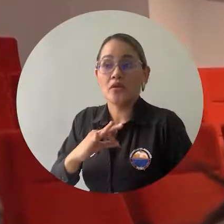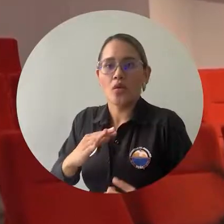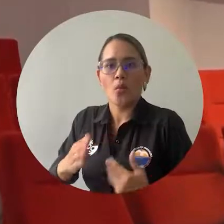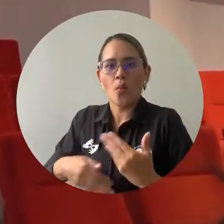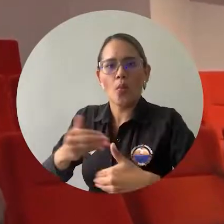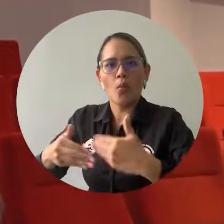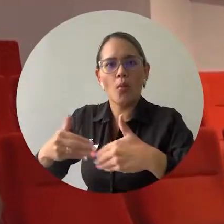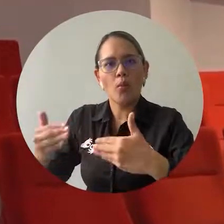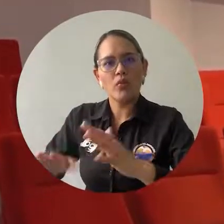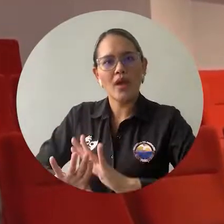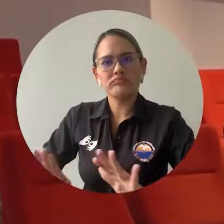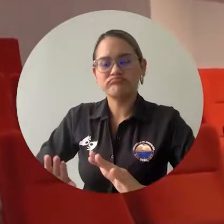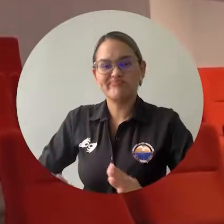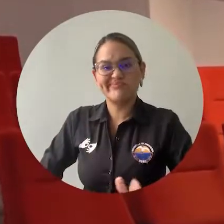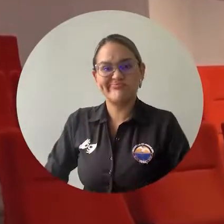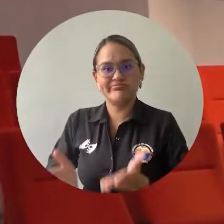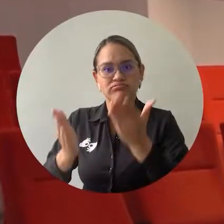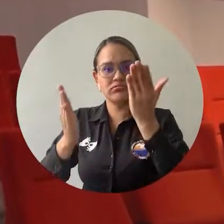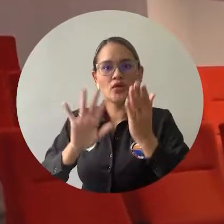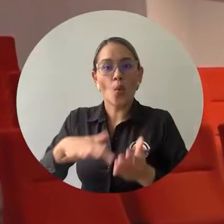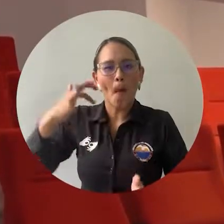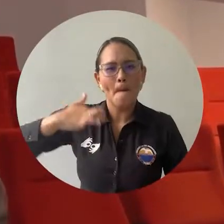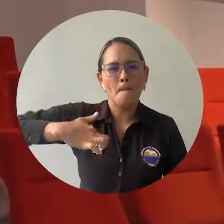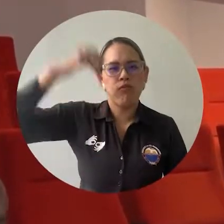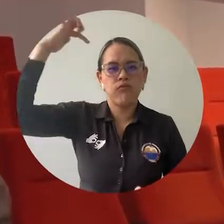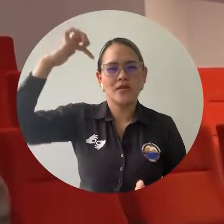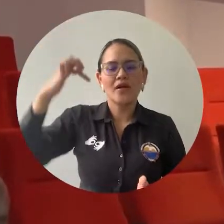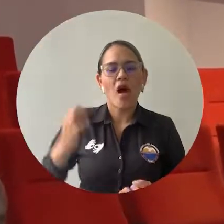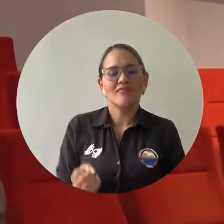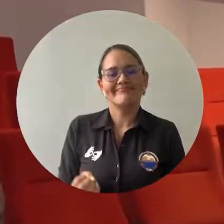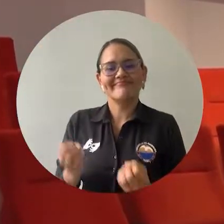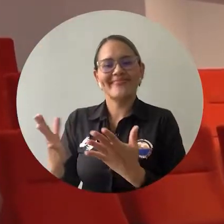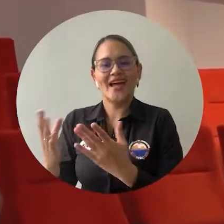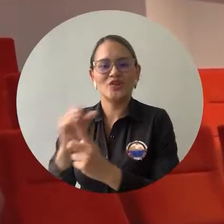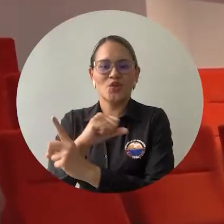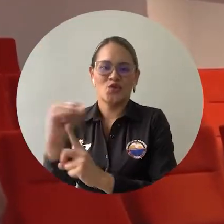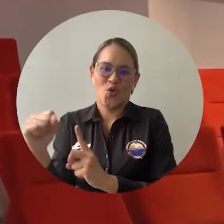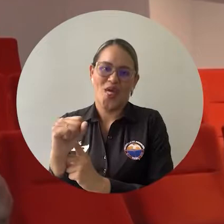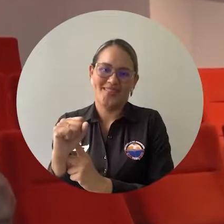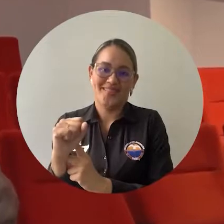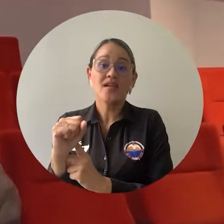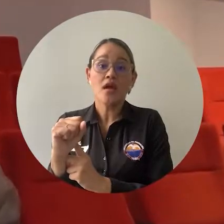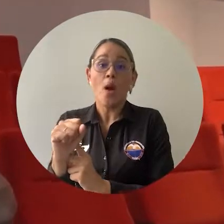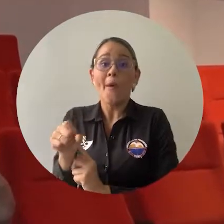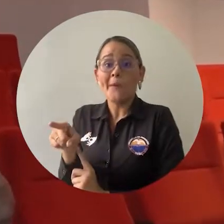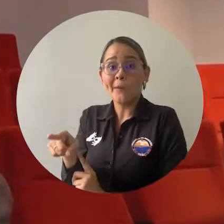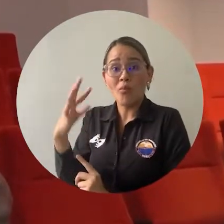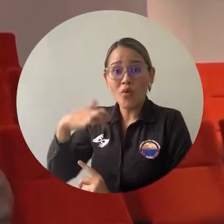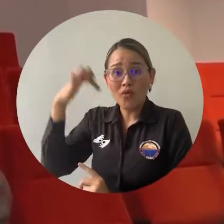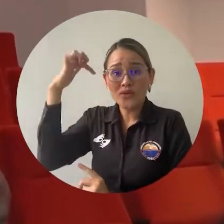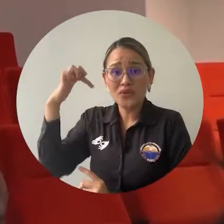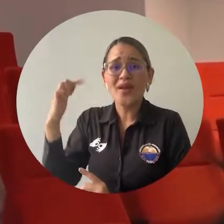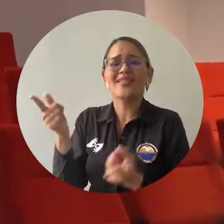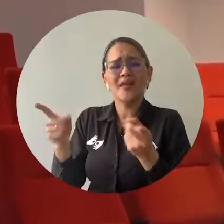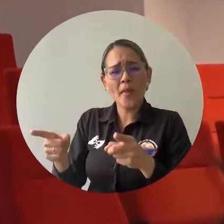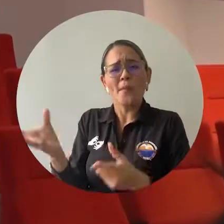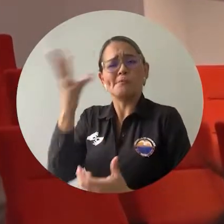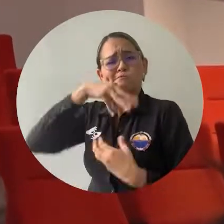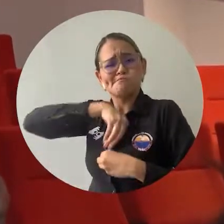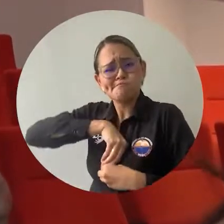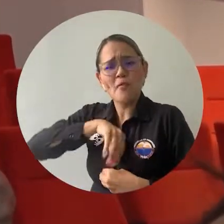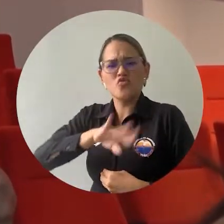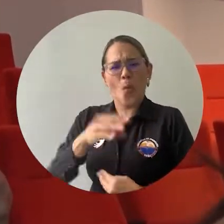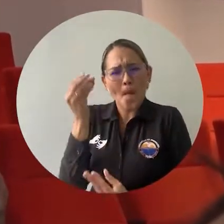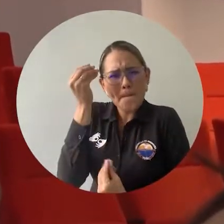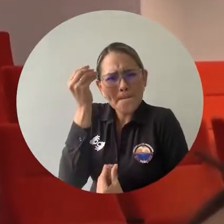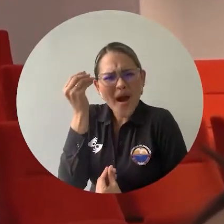a la sociedad un profesional que además de ser profesional, uno le ha ayudado a sacar todo ese valor